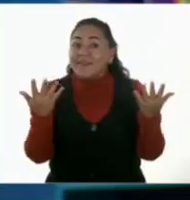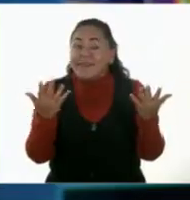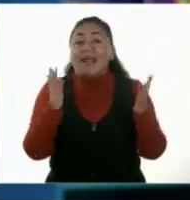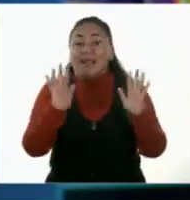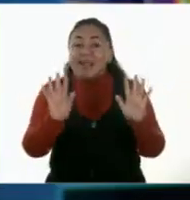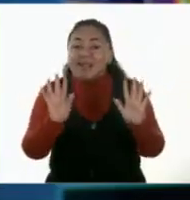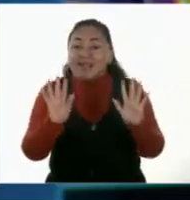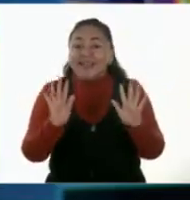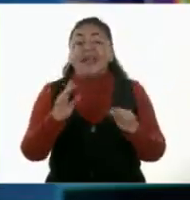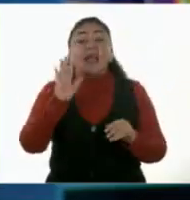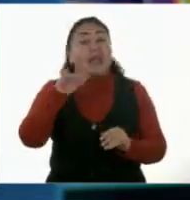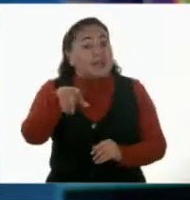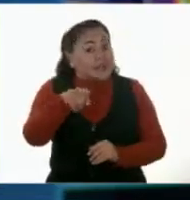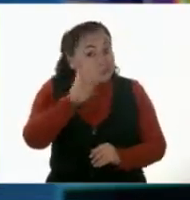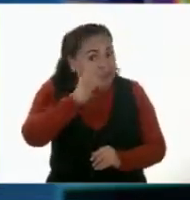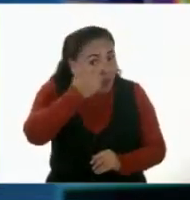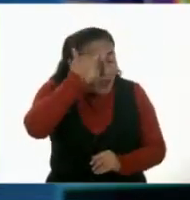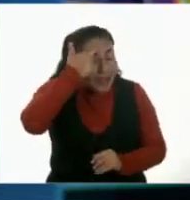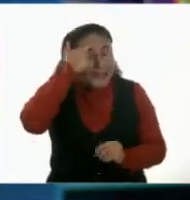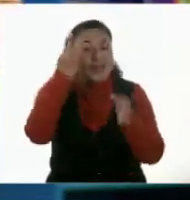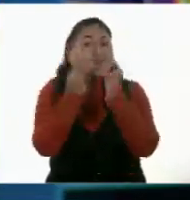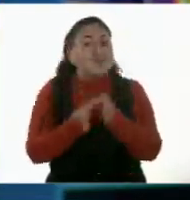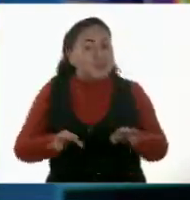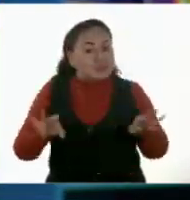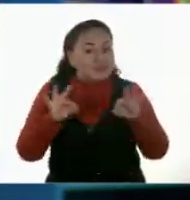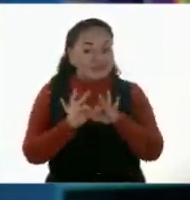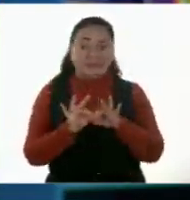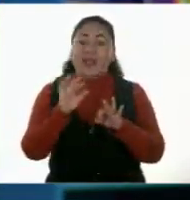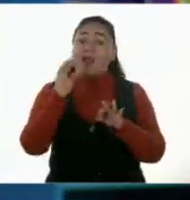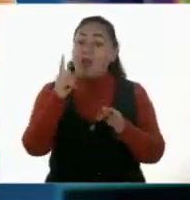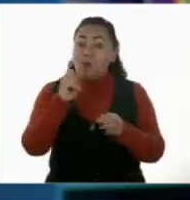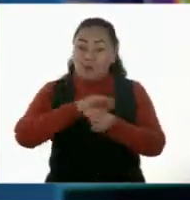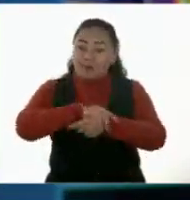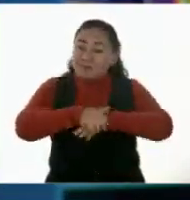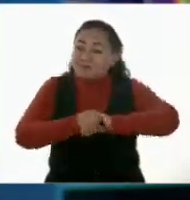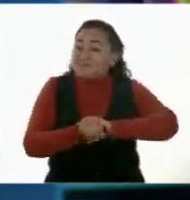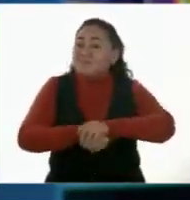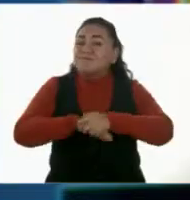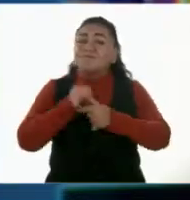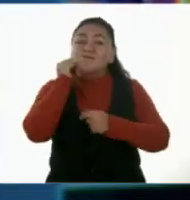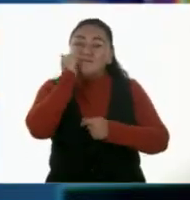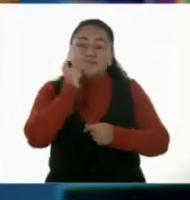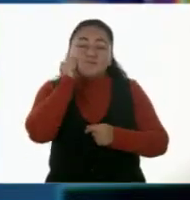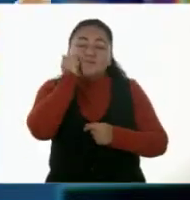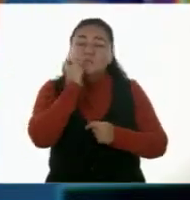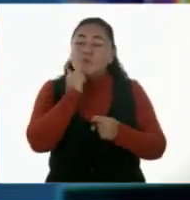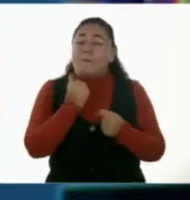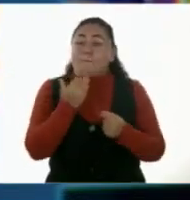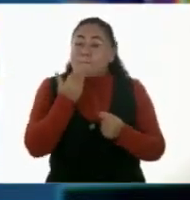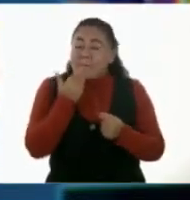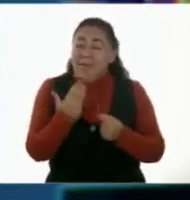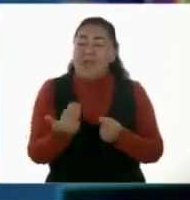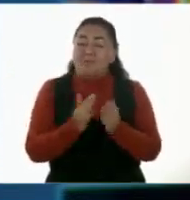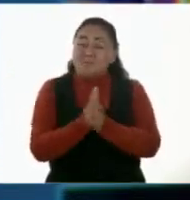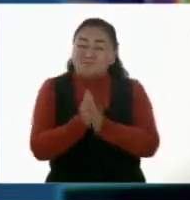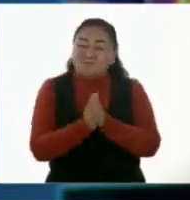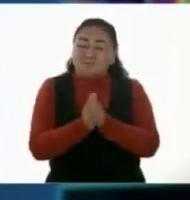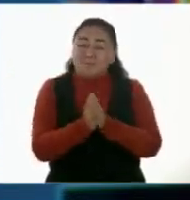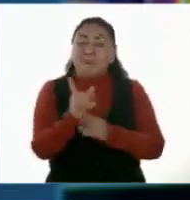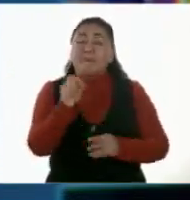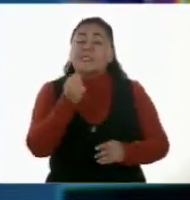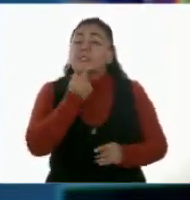¡Oh! Recuerda que es importante lavar muy bien tus manos con agua y con jabón durante 20 segundos.